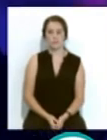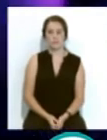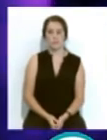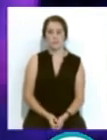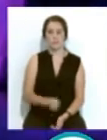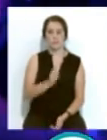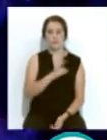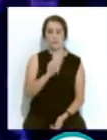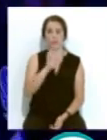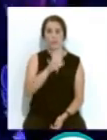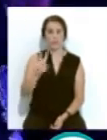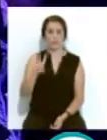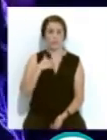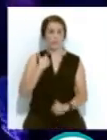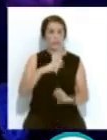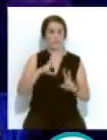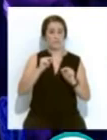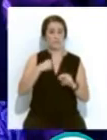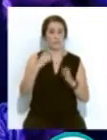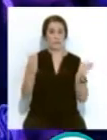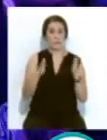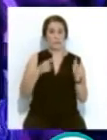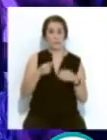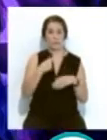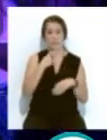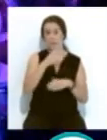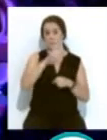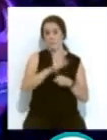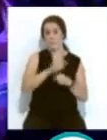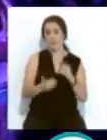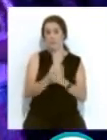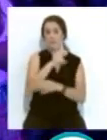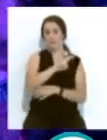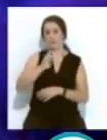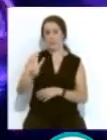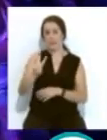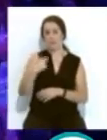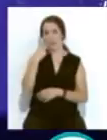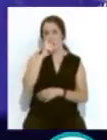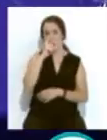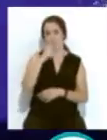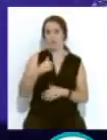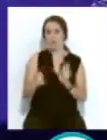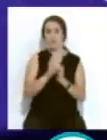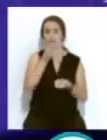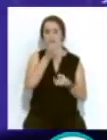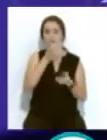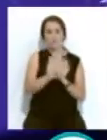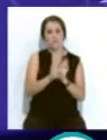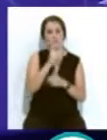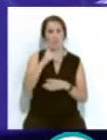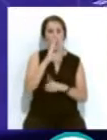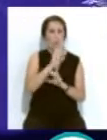20.54, hasta aquí la información que nos deja hasta el momento este martes 23 de junio. Siguen informados en